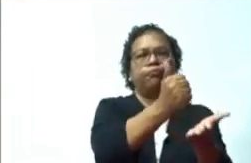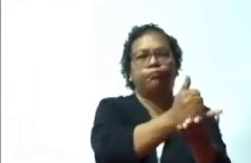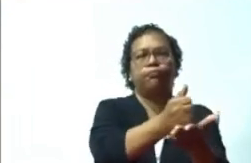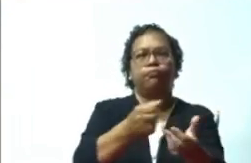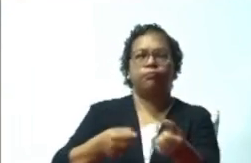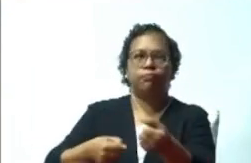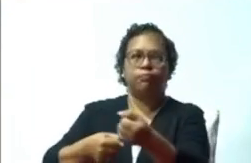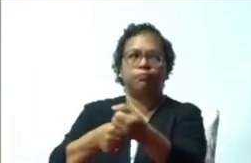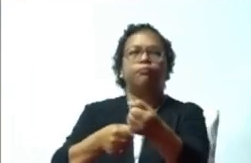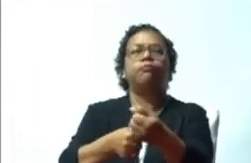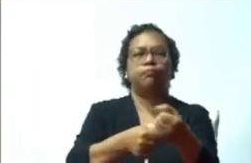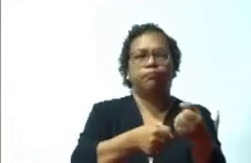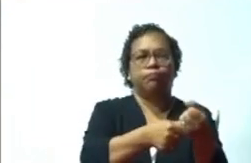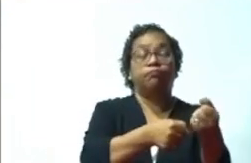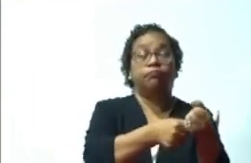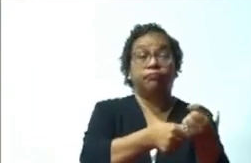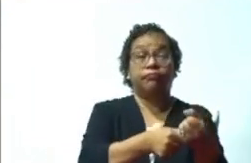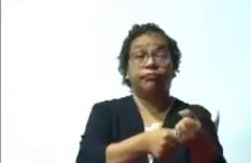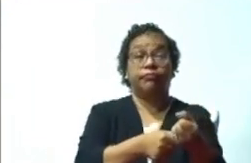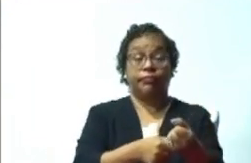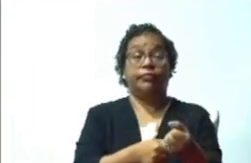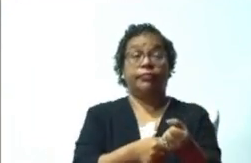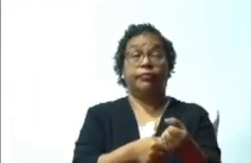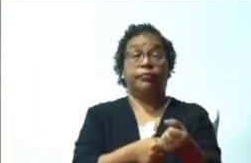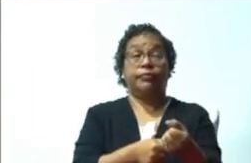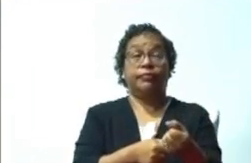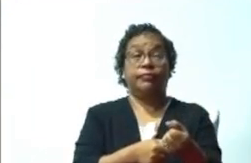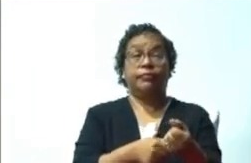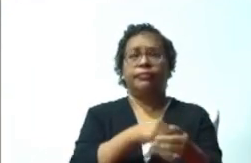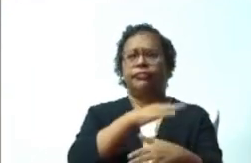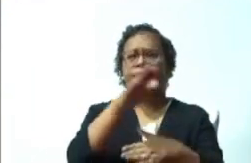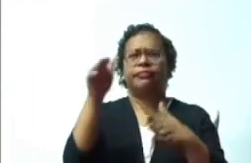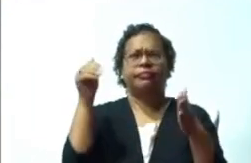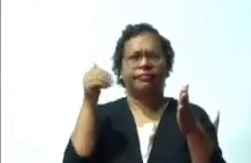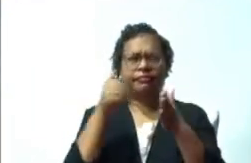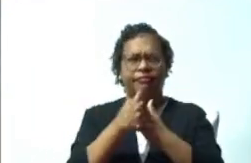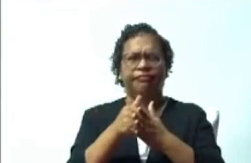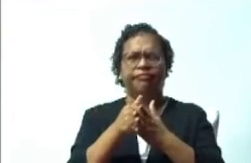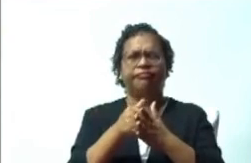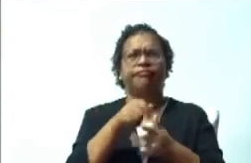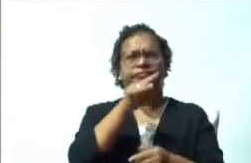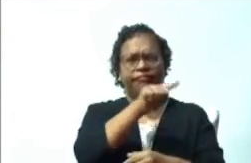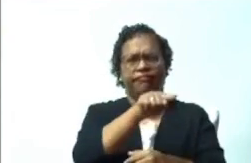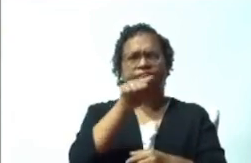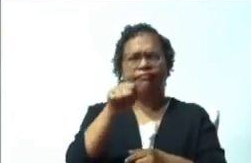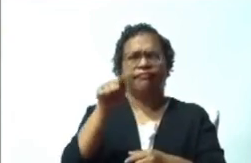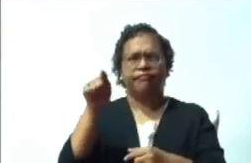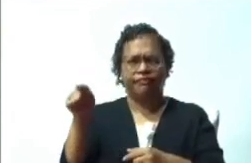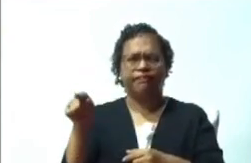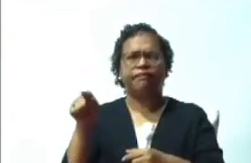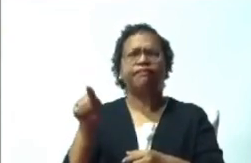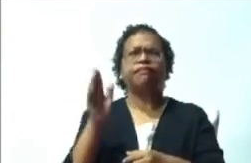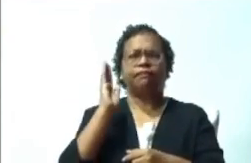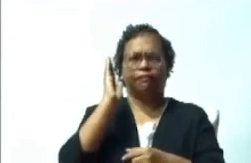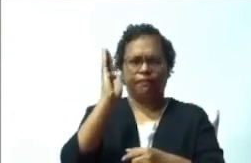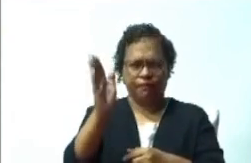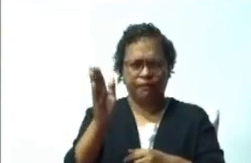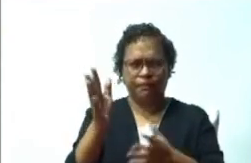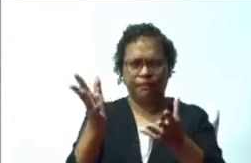Deseándole a todos los colegas que van a competir próximamente,